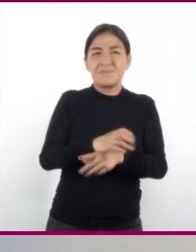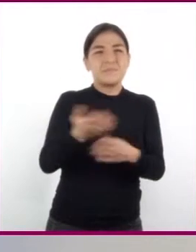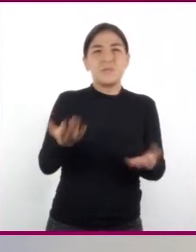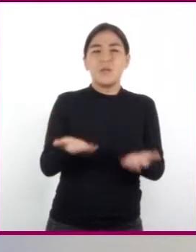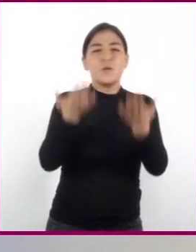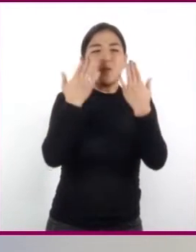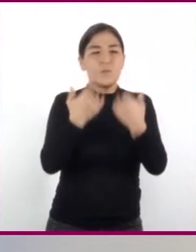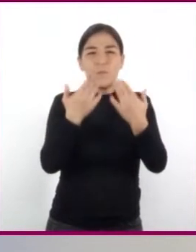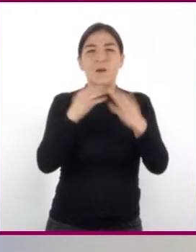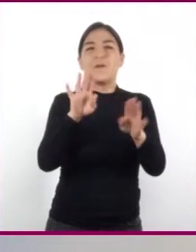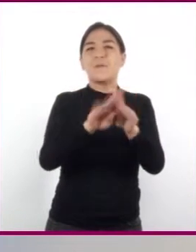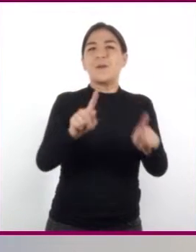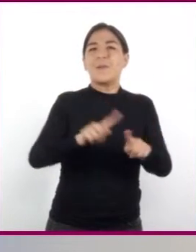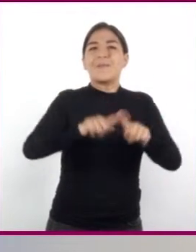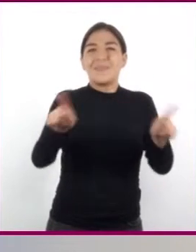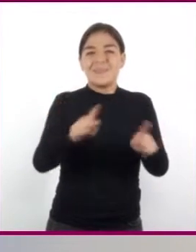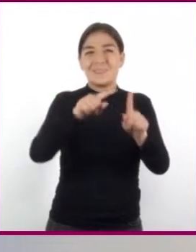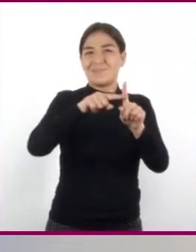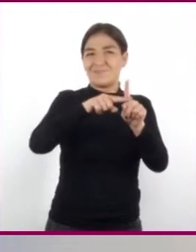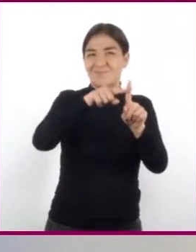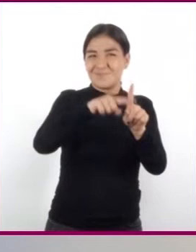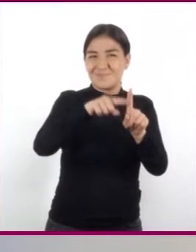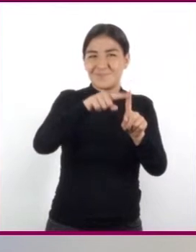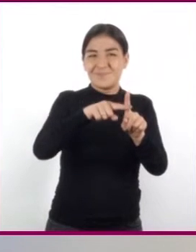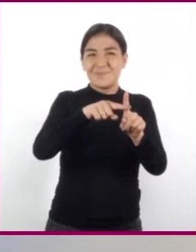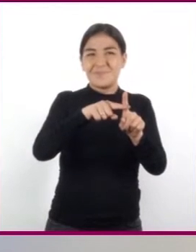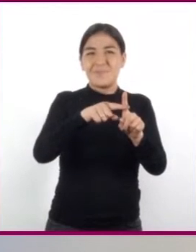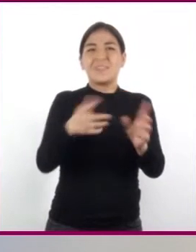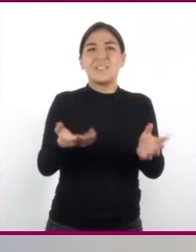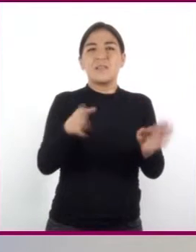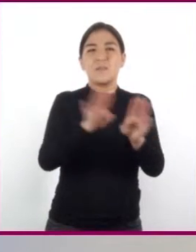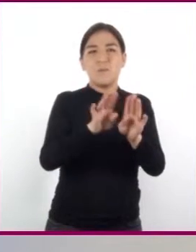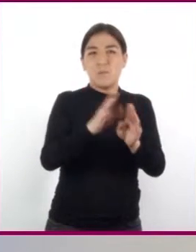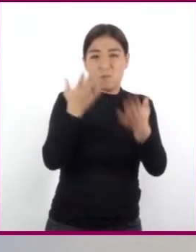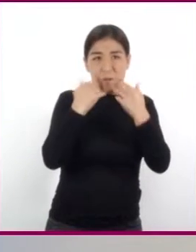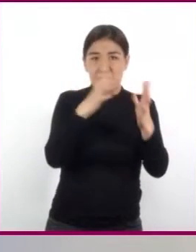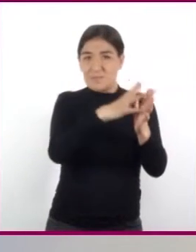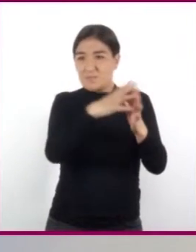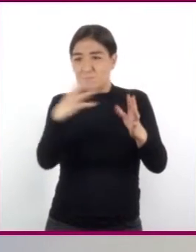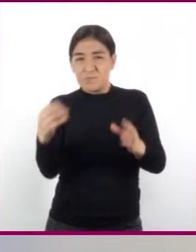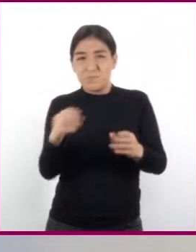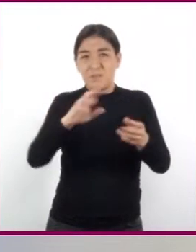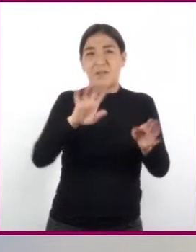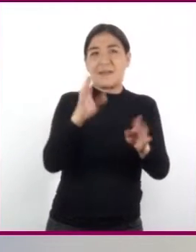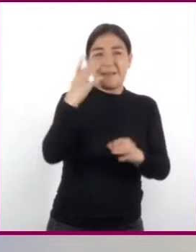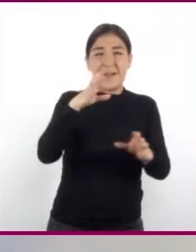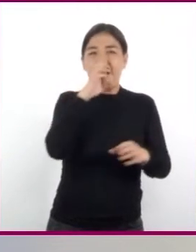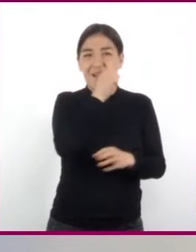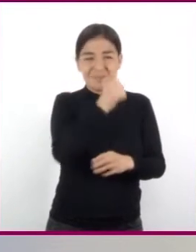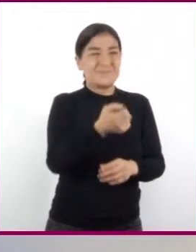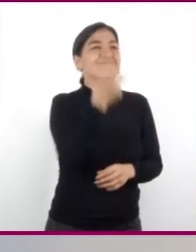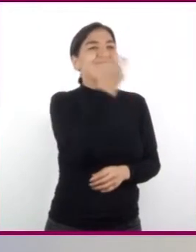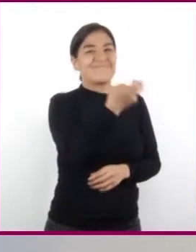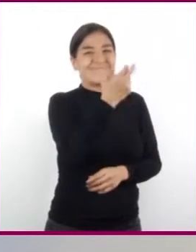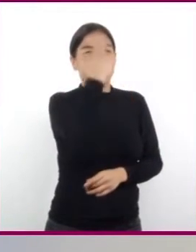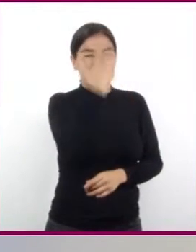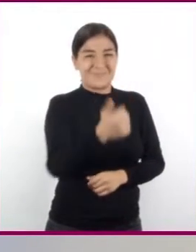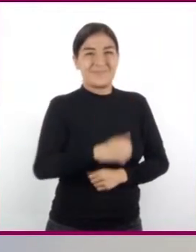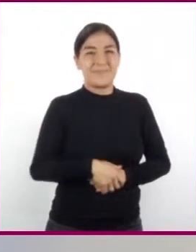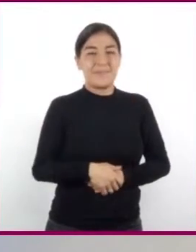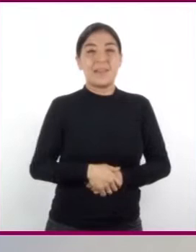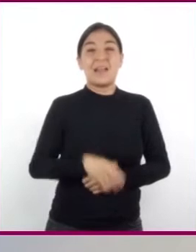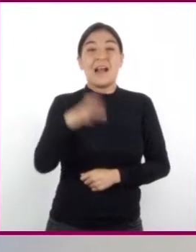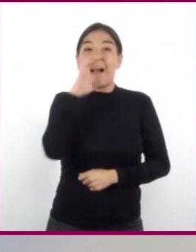no hay una diferencia de temperatura, ¿no se transfiere el calor? En efecto, el calor